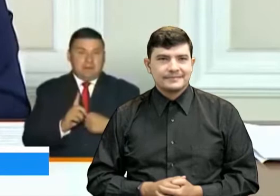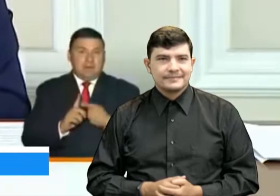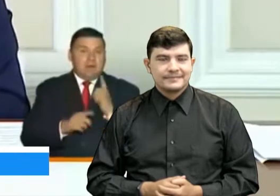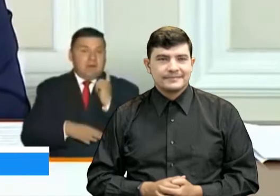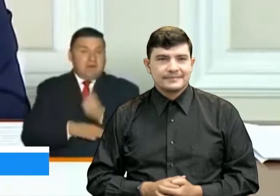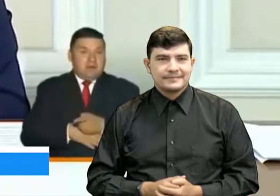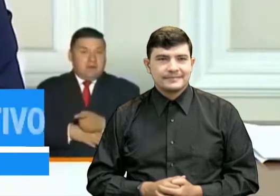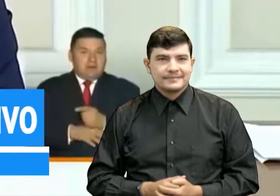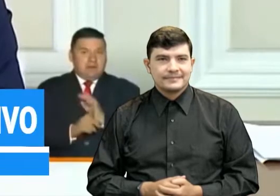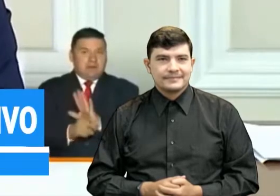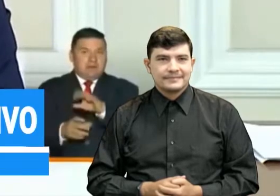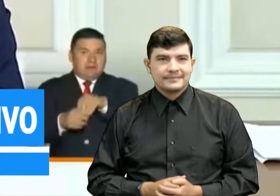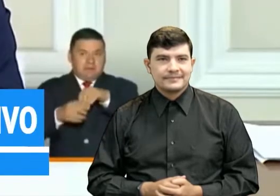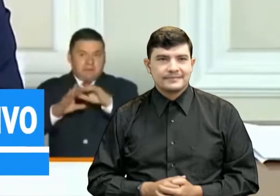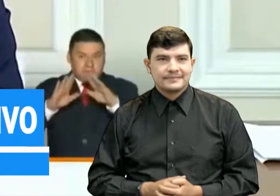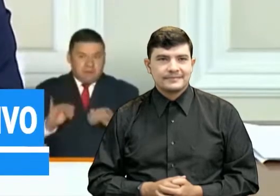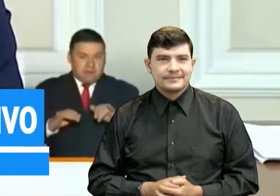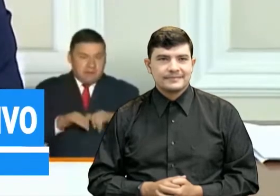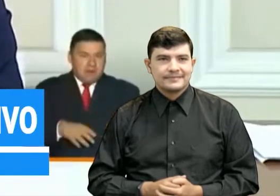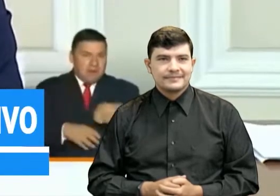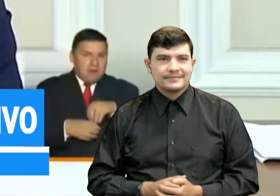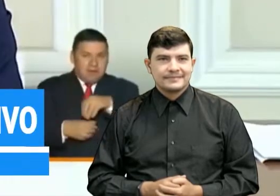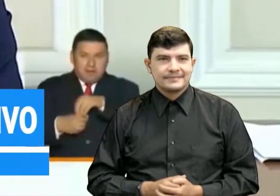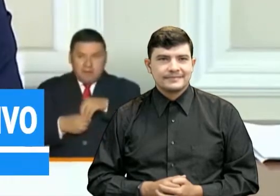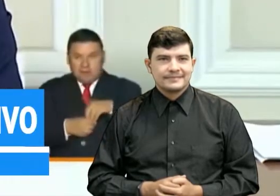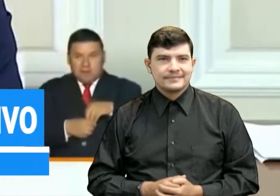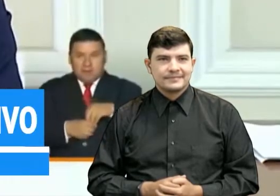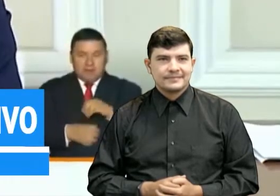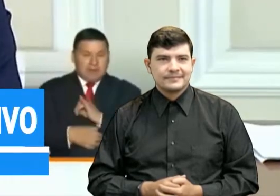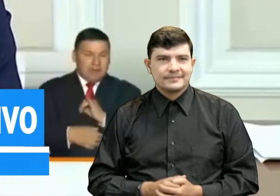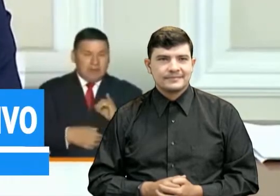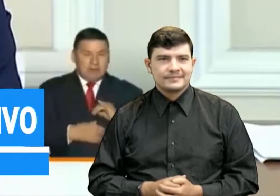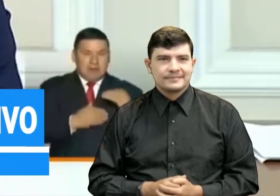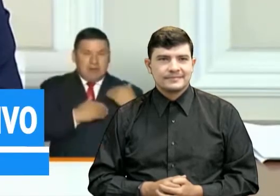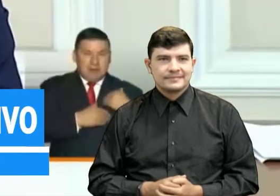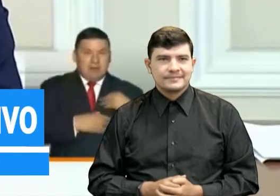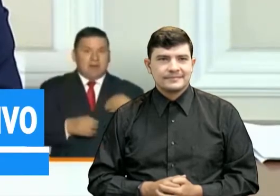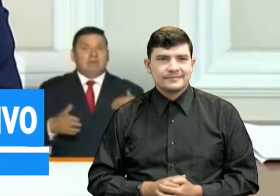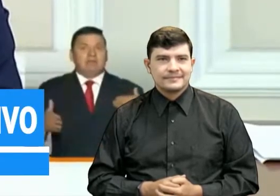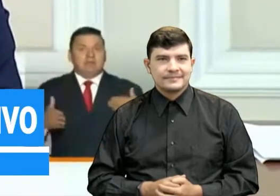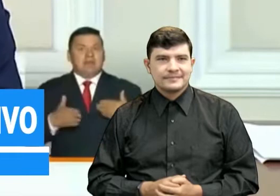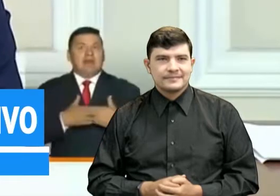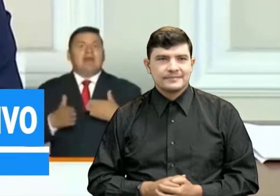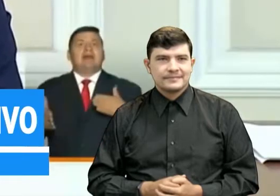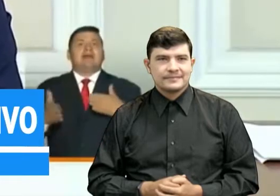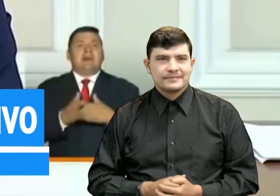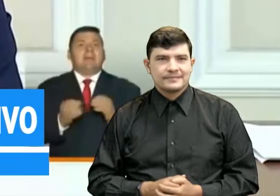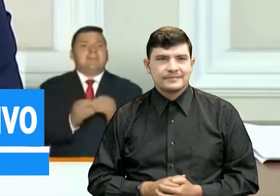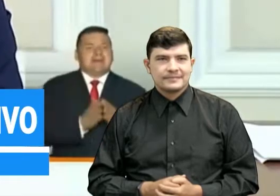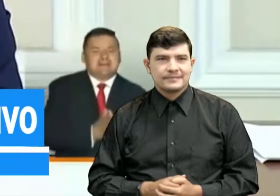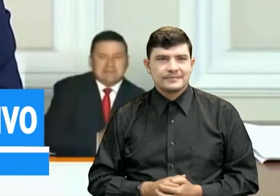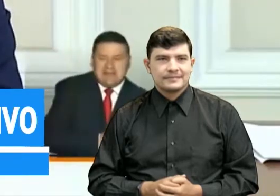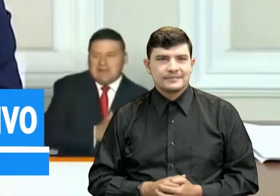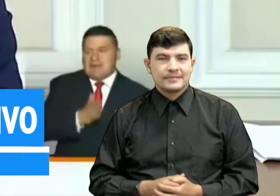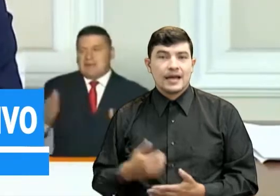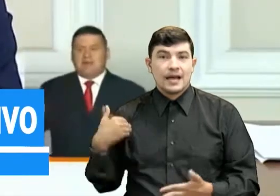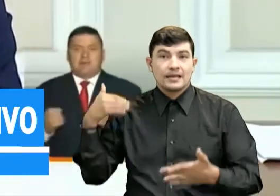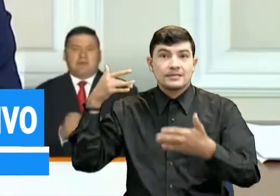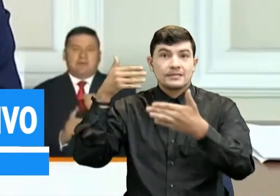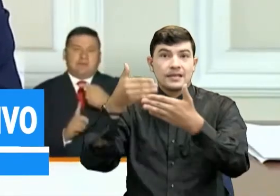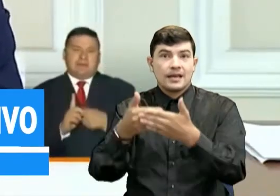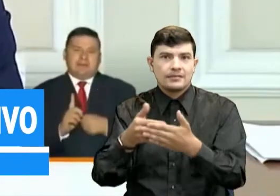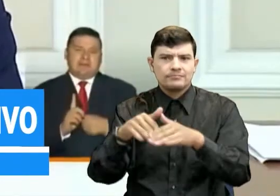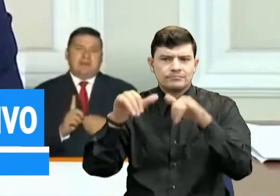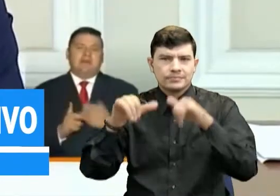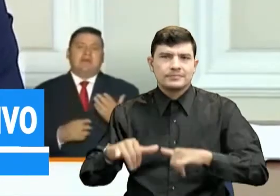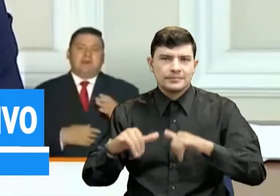decretamos el aislamiento selectivo con el distanciamiento individual responsable se va a extender durante todo